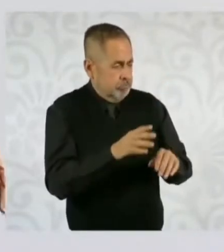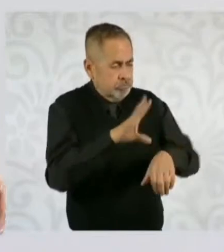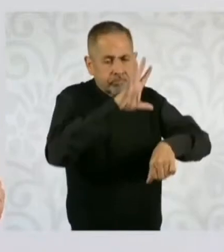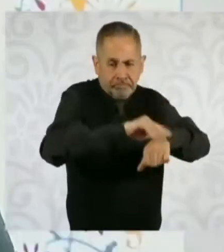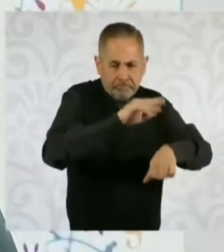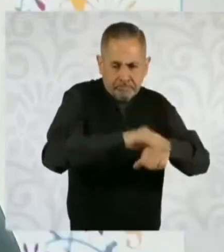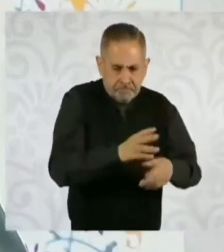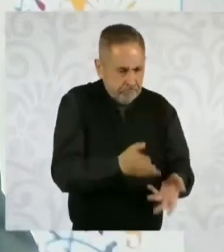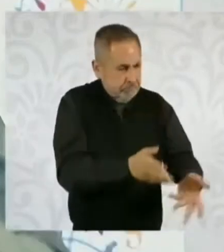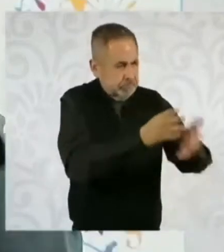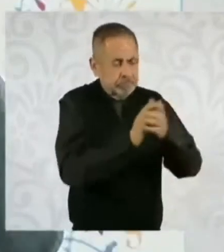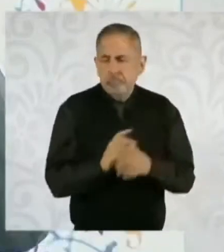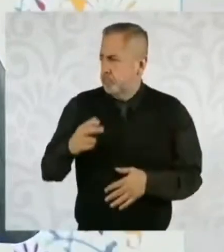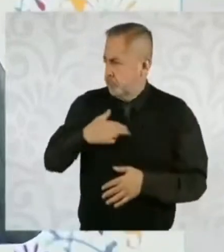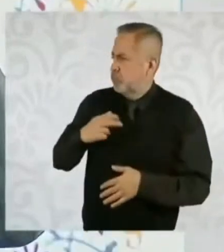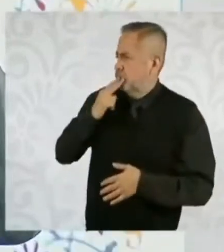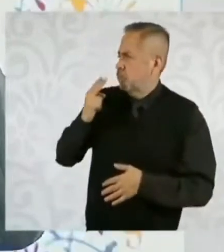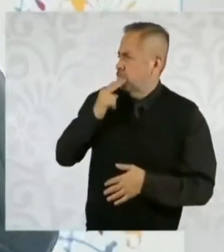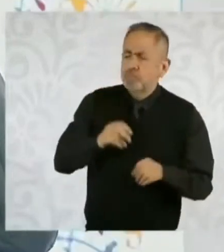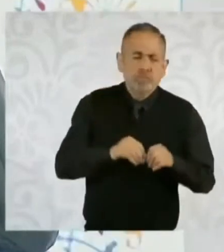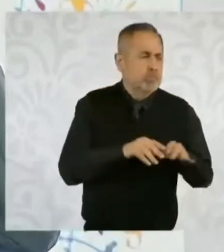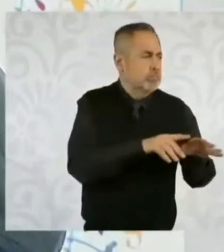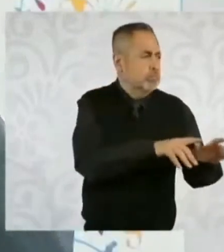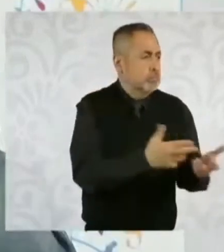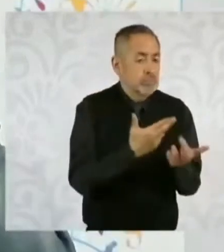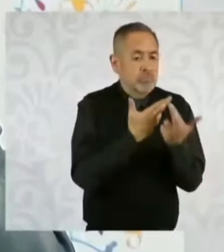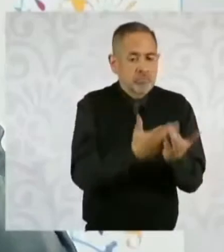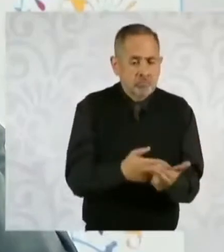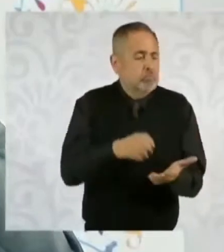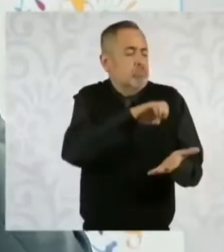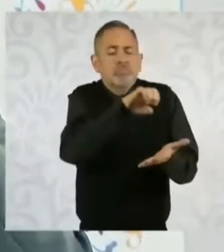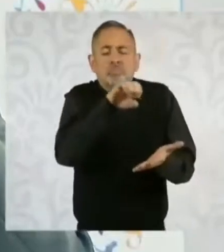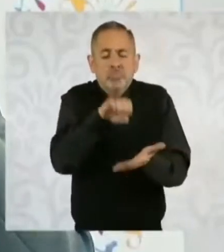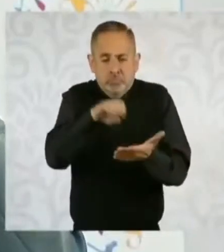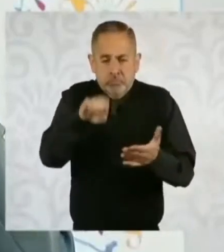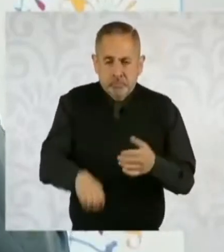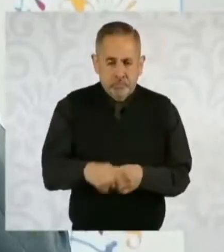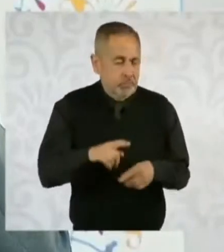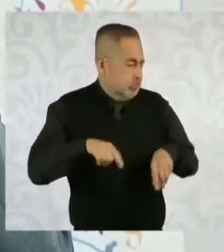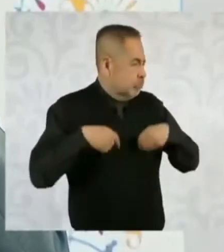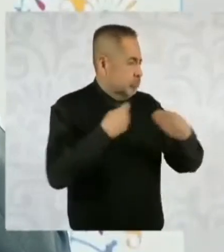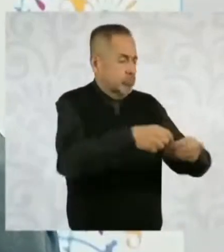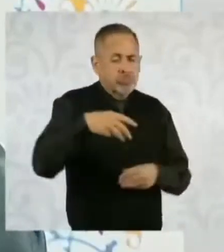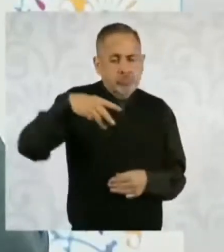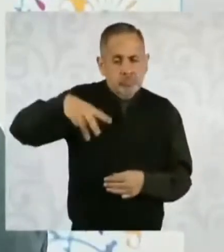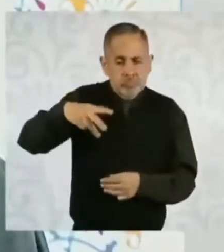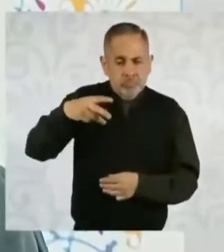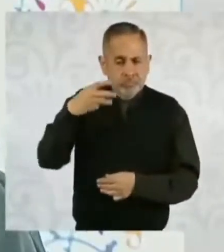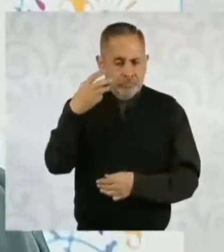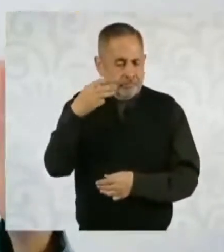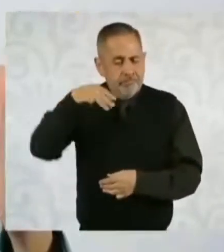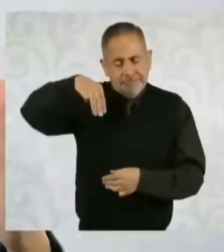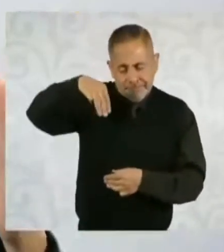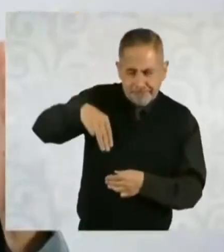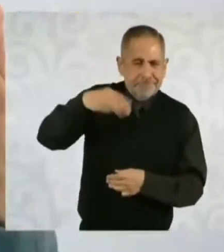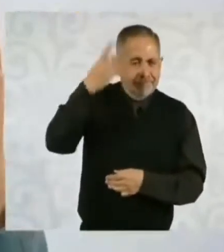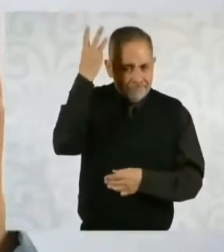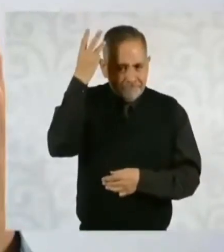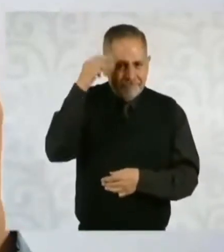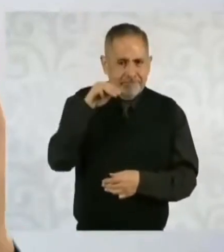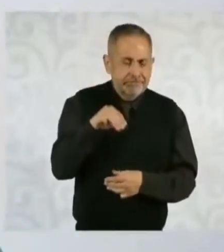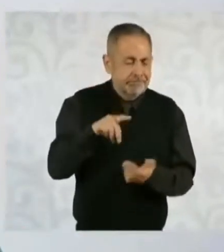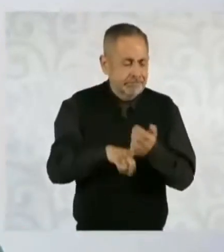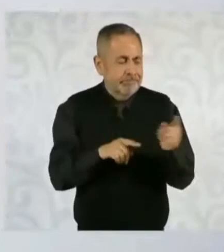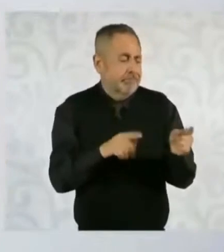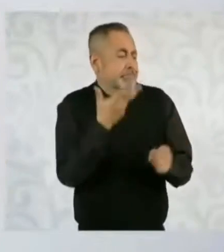aquí el otro día, si tú tienes concesionados ciertos metros cúbicos, digamos 10, por decir algo, es